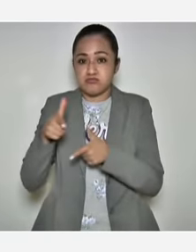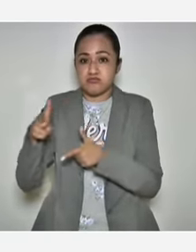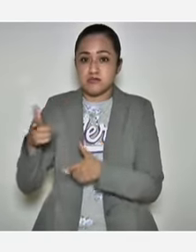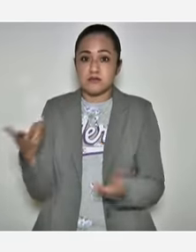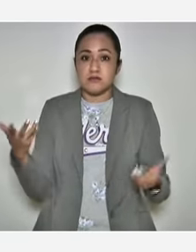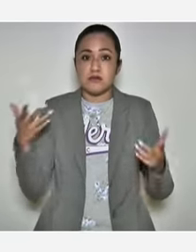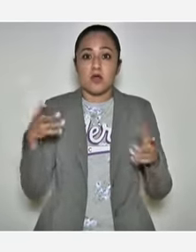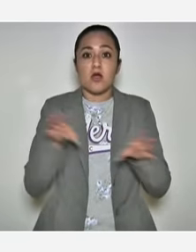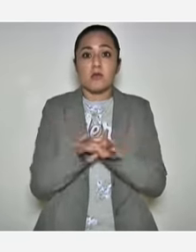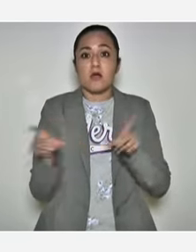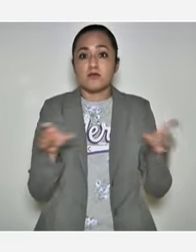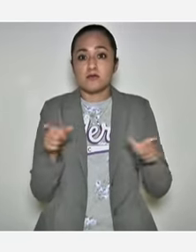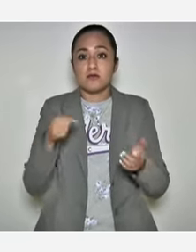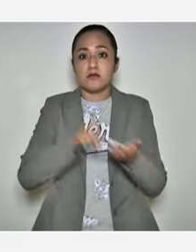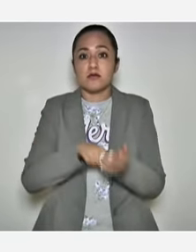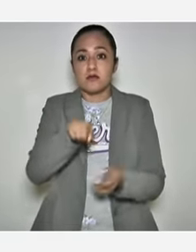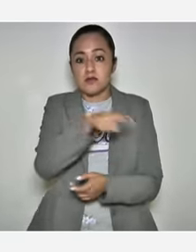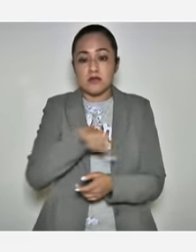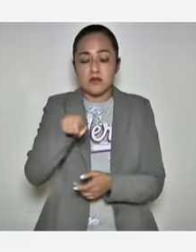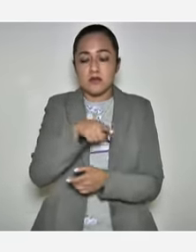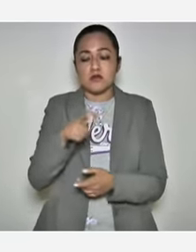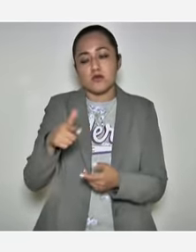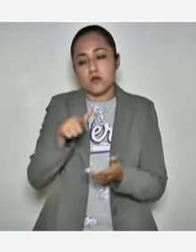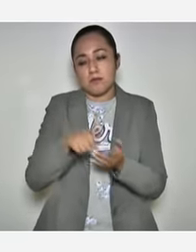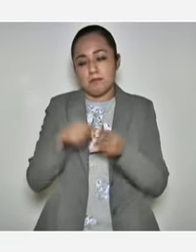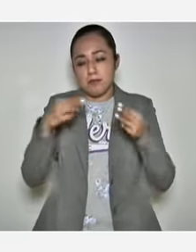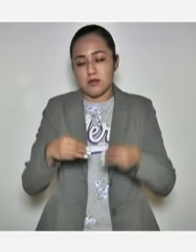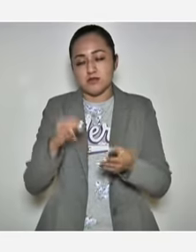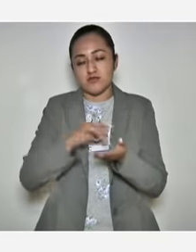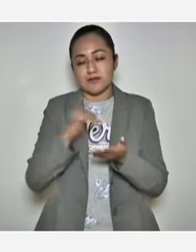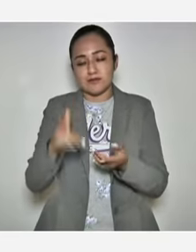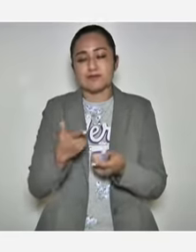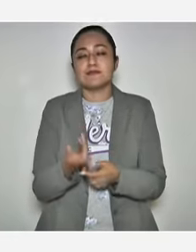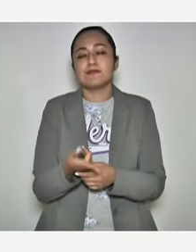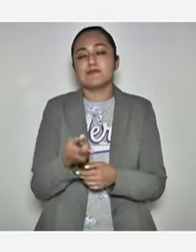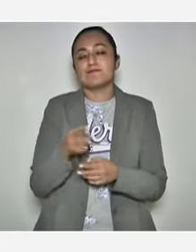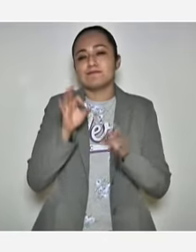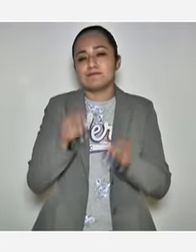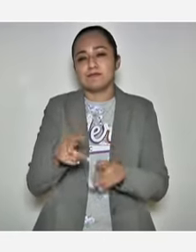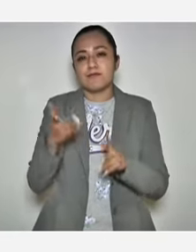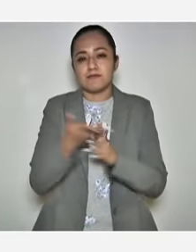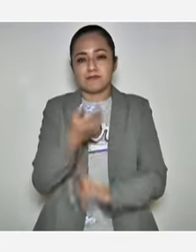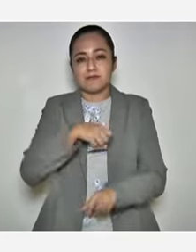tiene el control de la cuchilla. Muchas gracias y que tengan excelente mitad de semana.